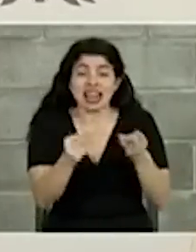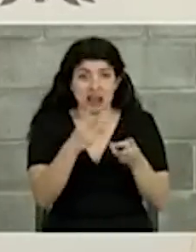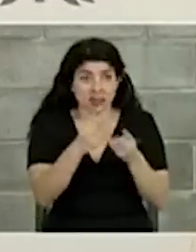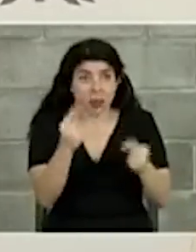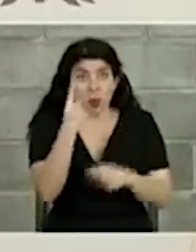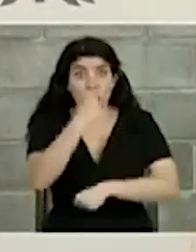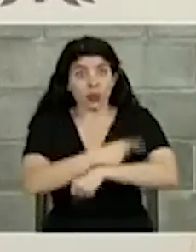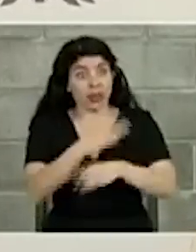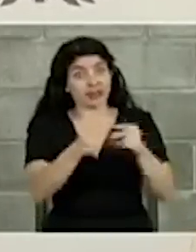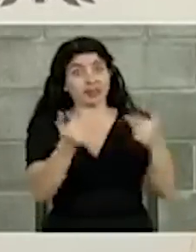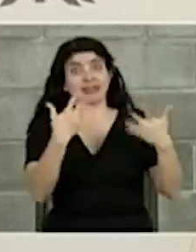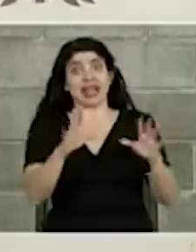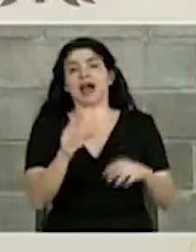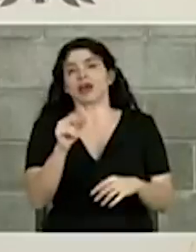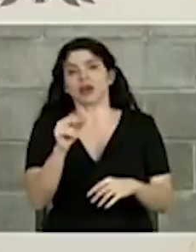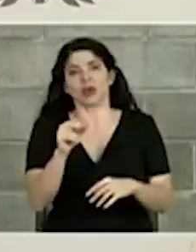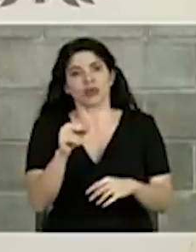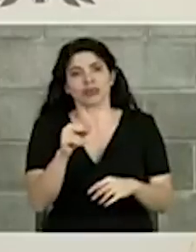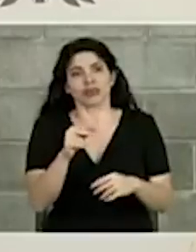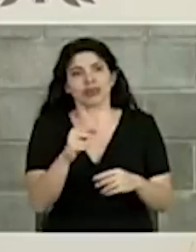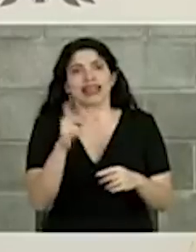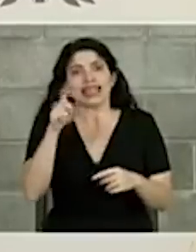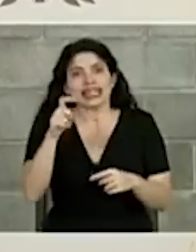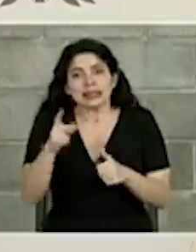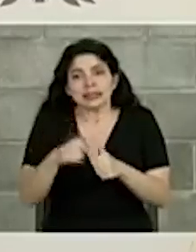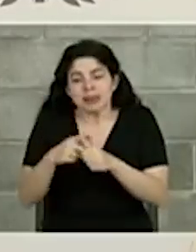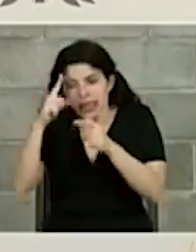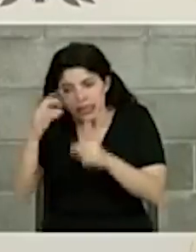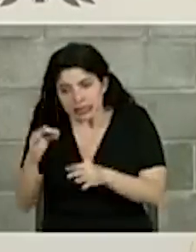mañana y no pasa si no tomamos decisiones.